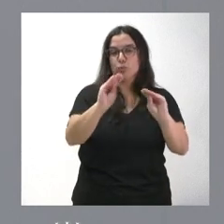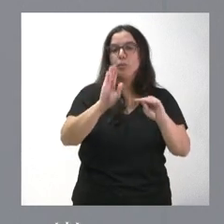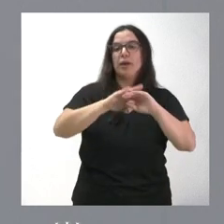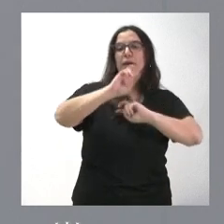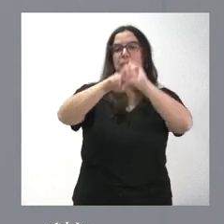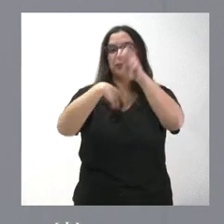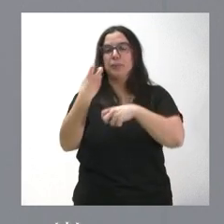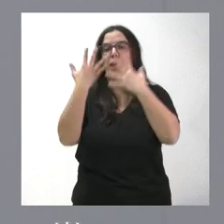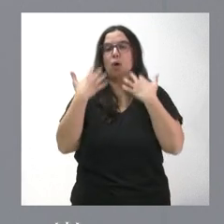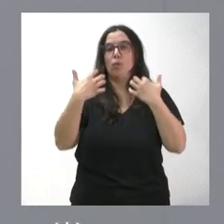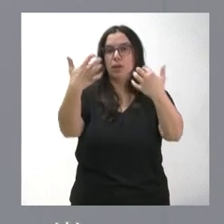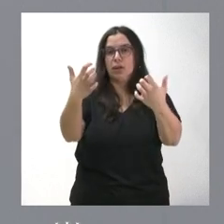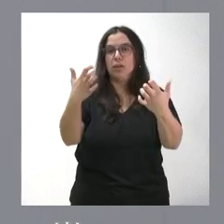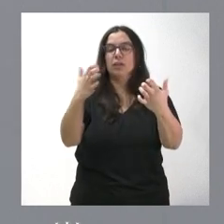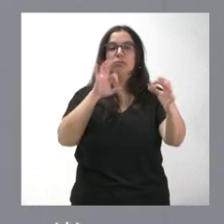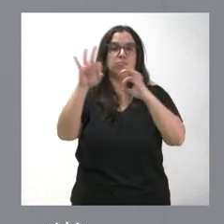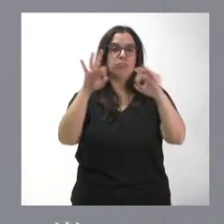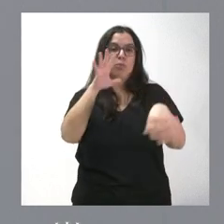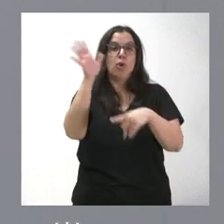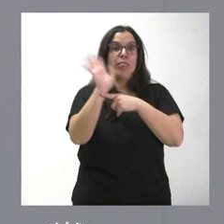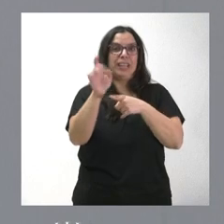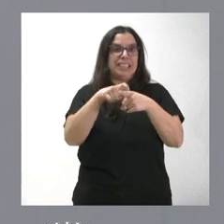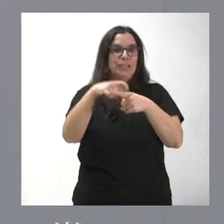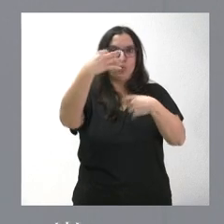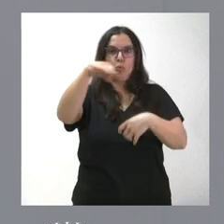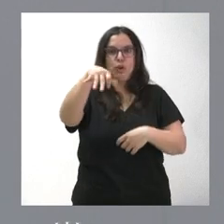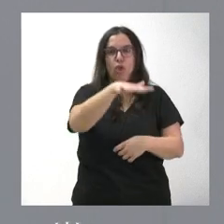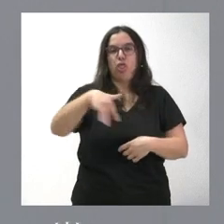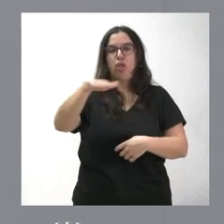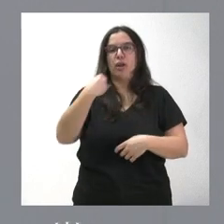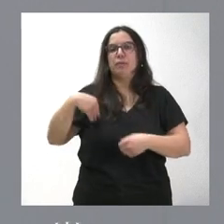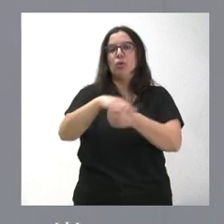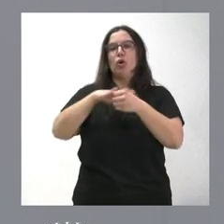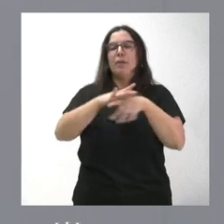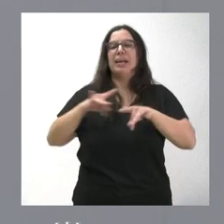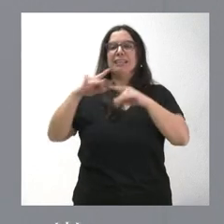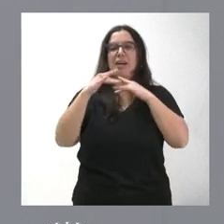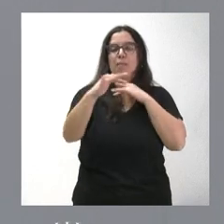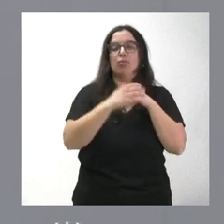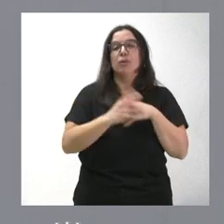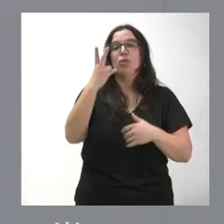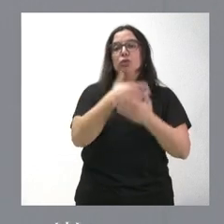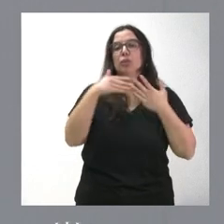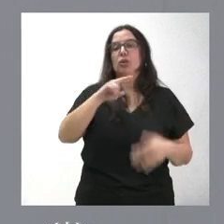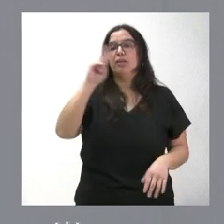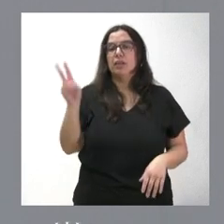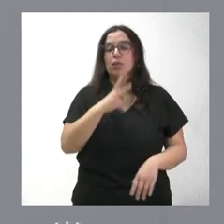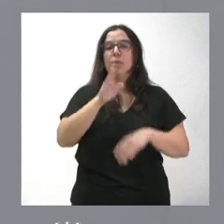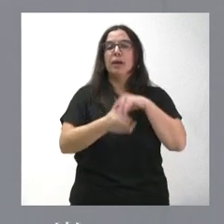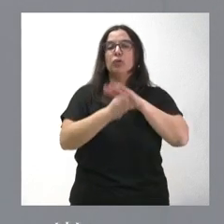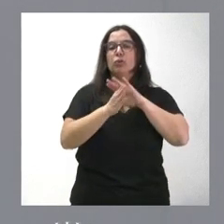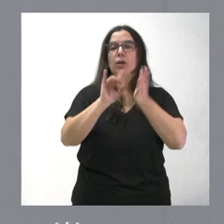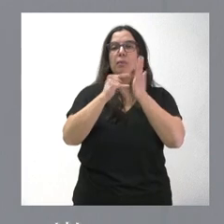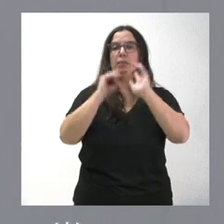en auditorio. Es el único cine de estas características en la zona de tierra de Campos. Dos millones de euros para dar continuidad al plan de